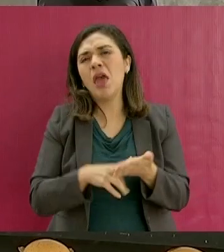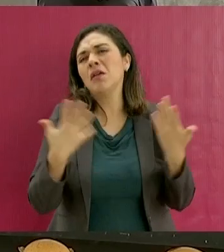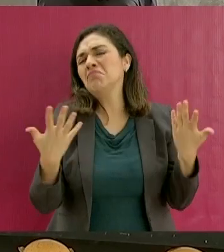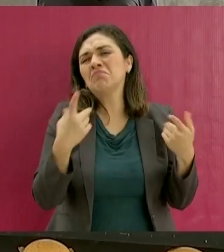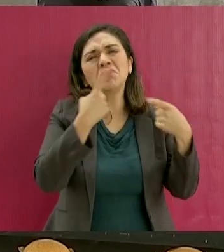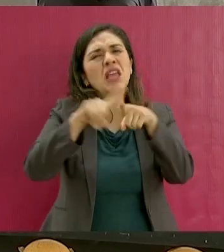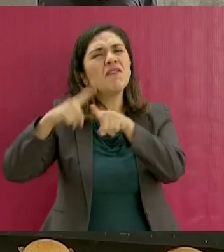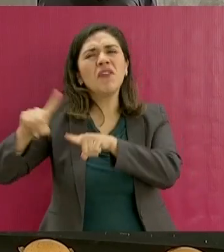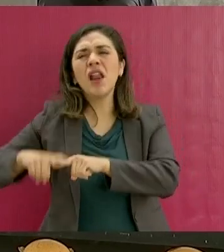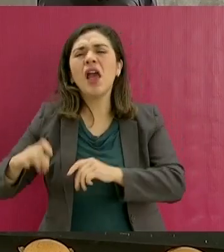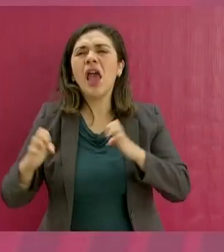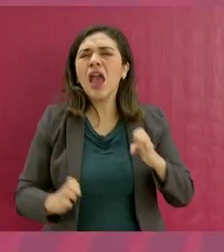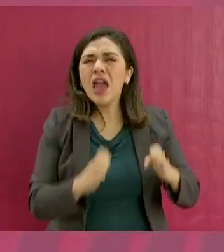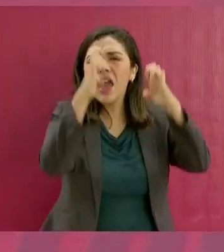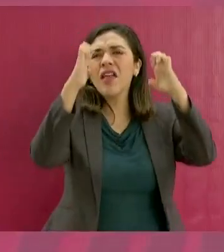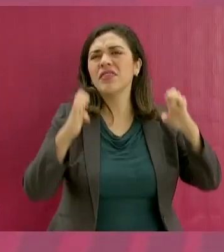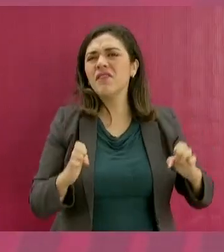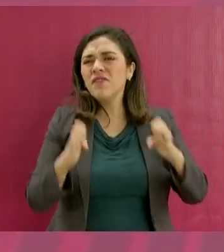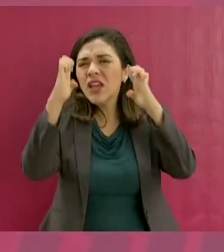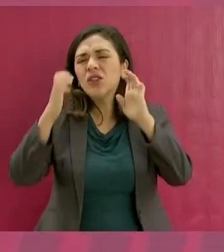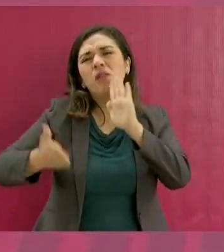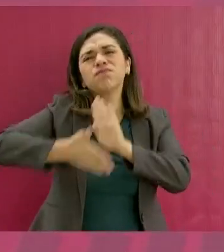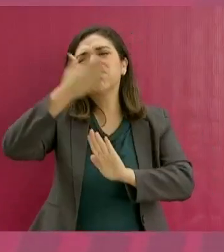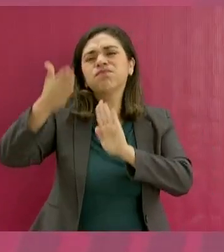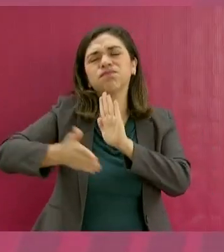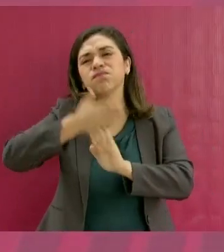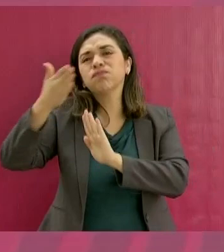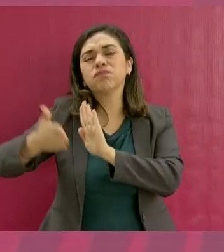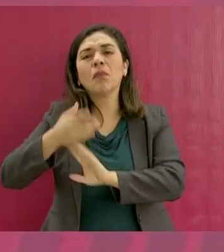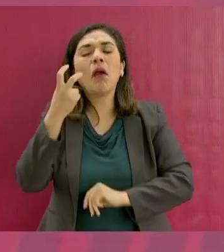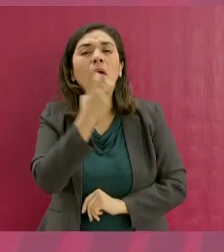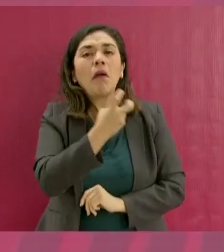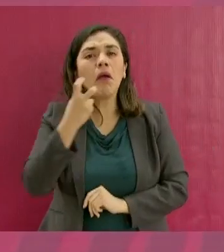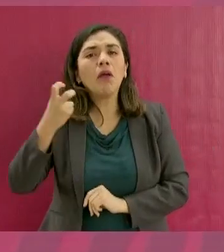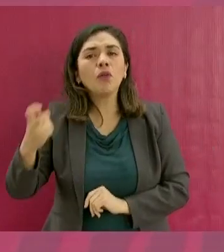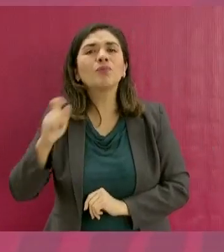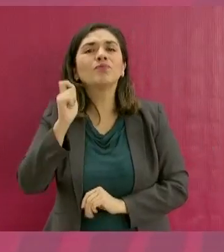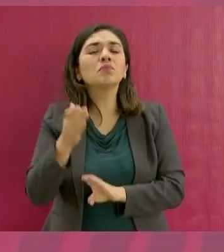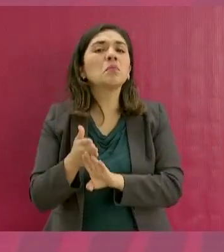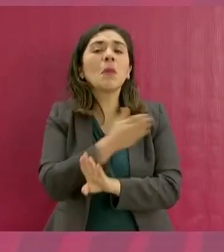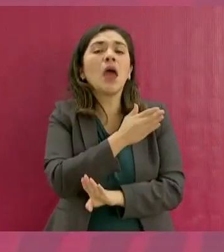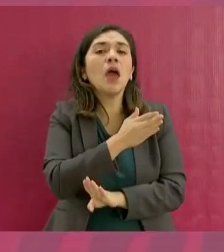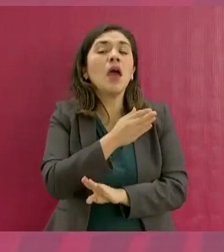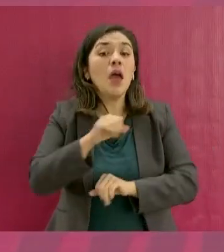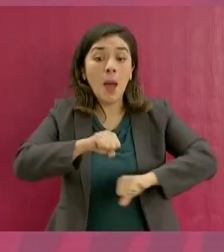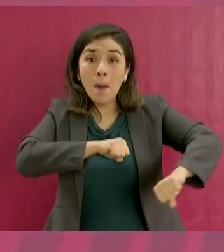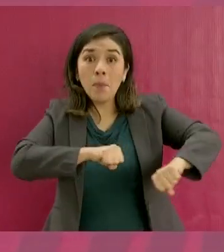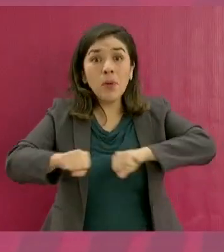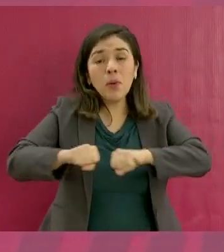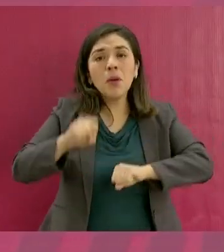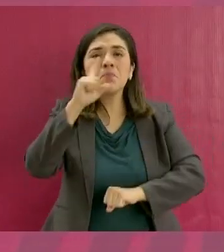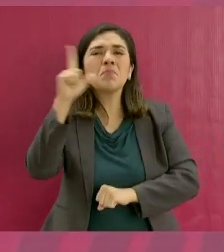las obras que sufrieron daños